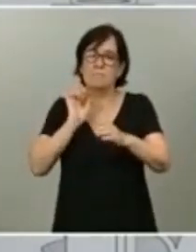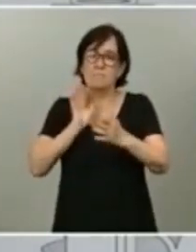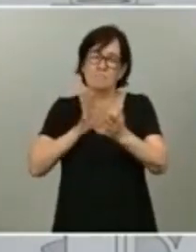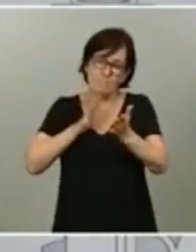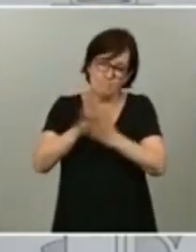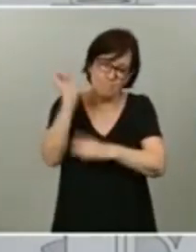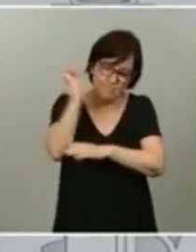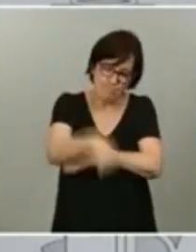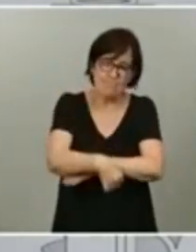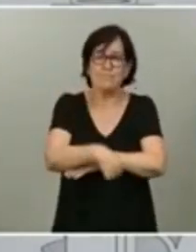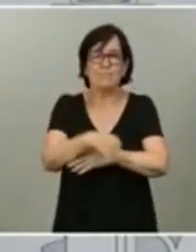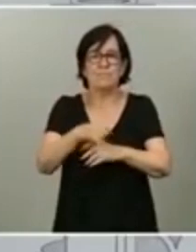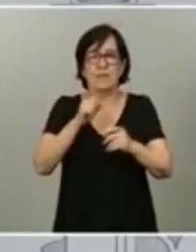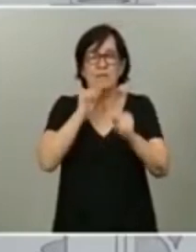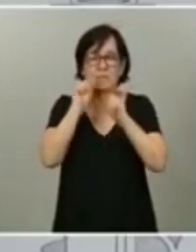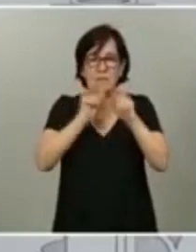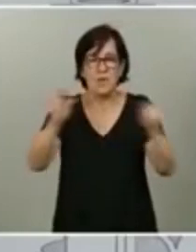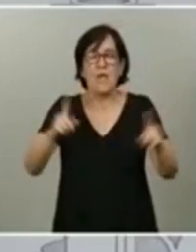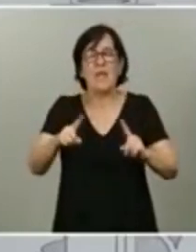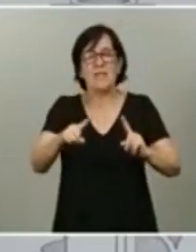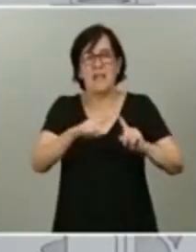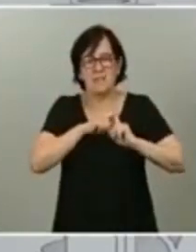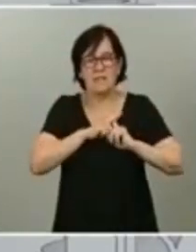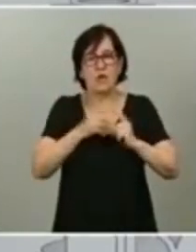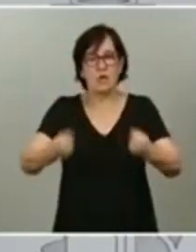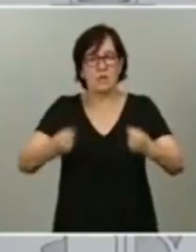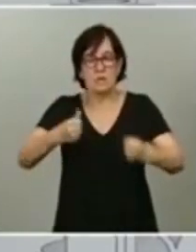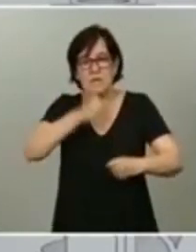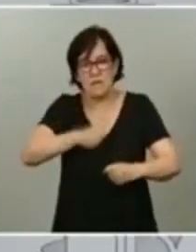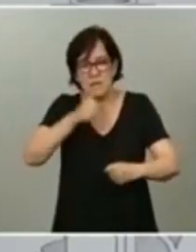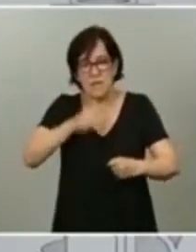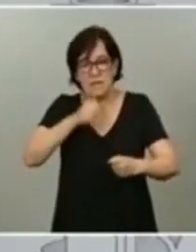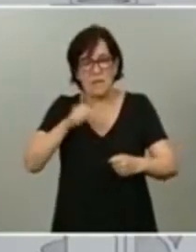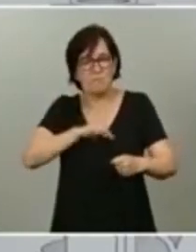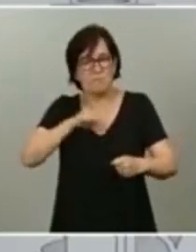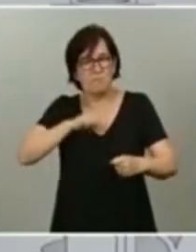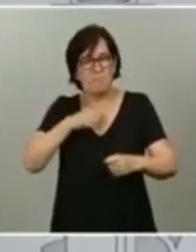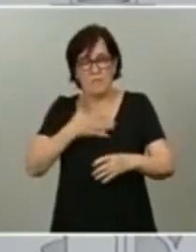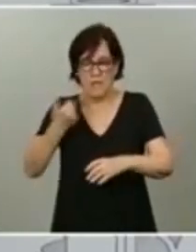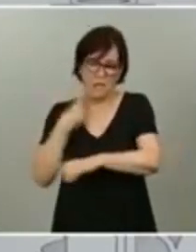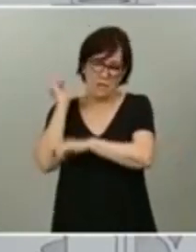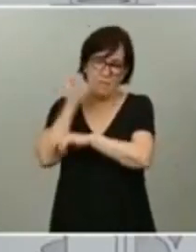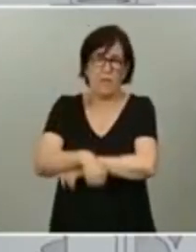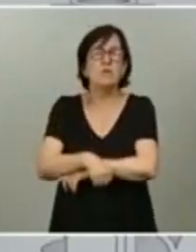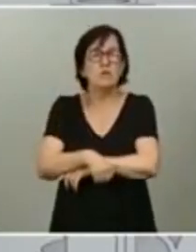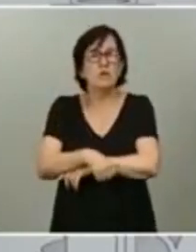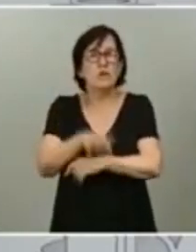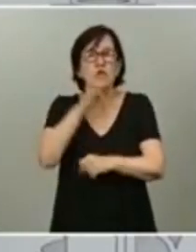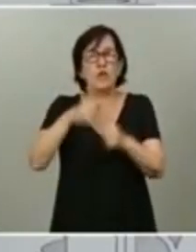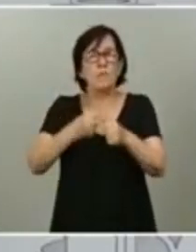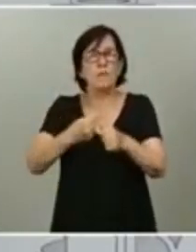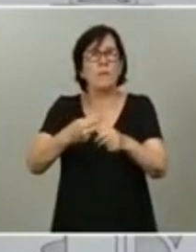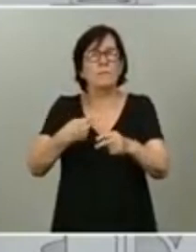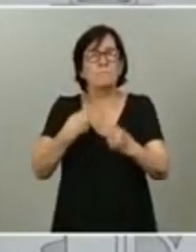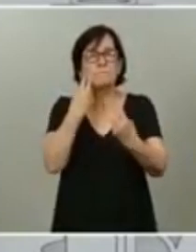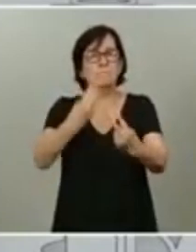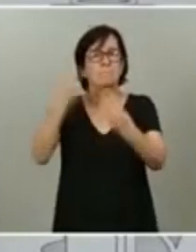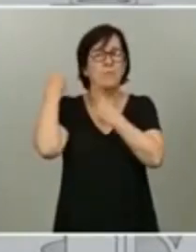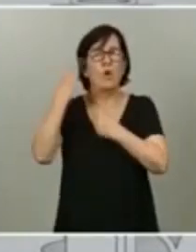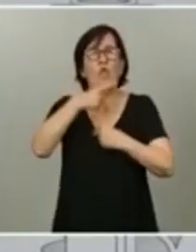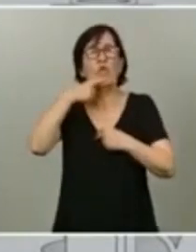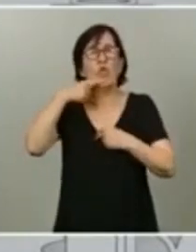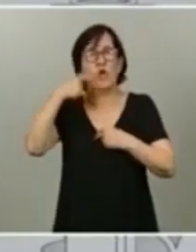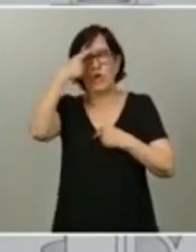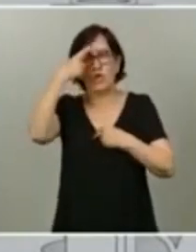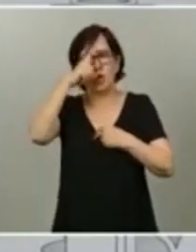resistencia y moral de victoria. Es aún doloroso recordar aquellos momentos oscuros, el sufrimiento